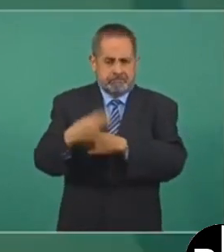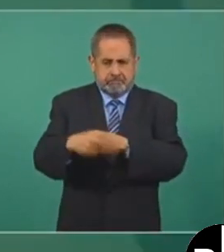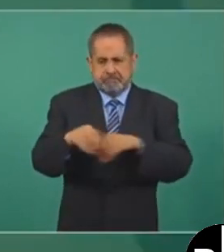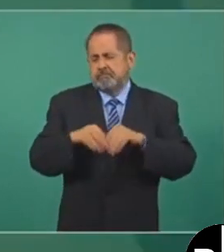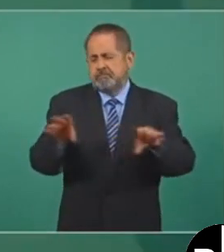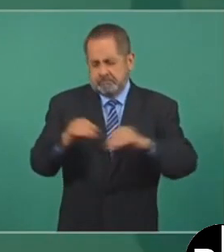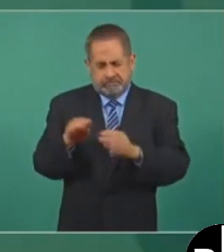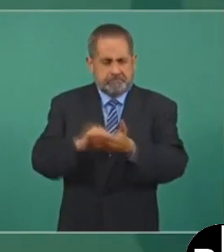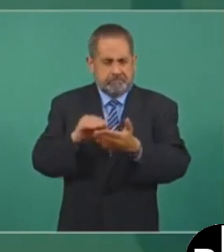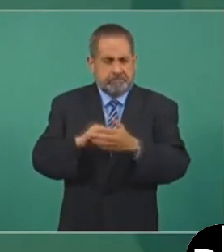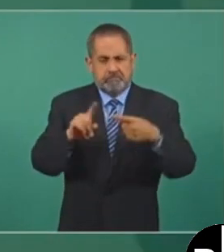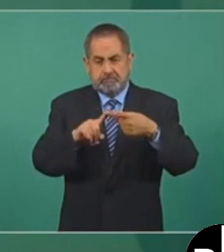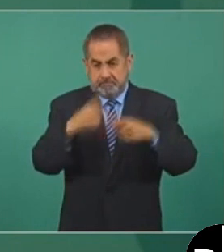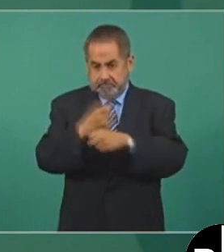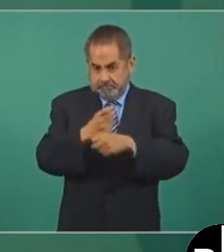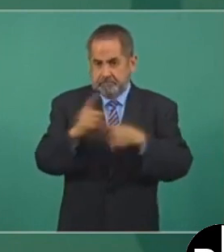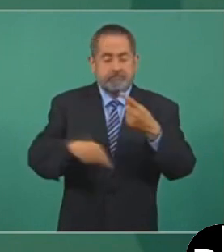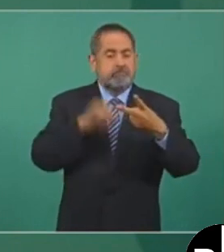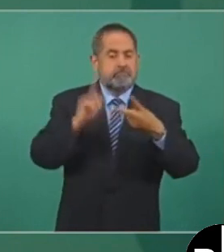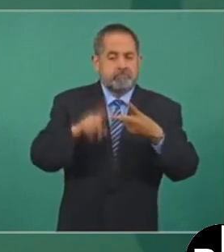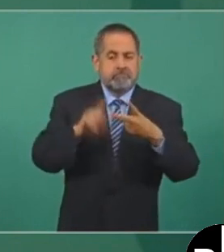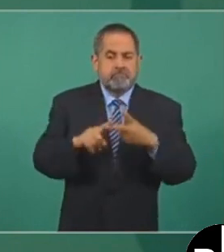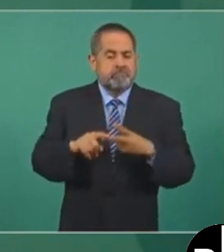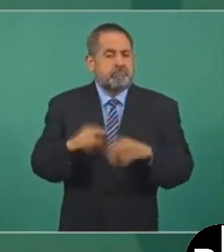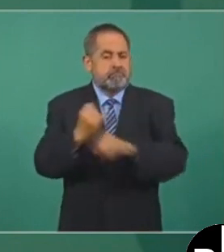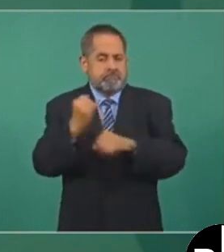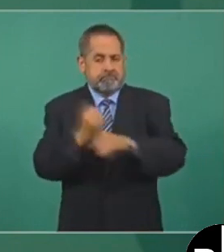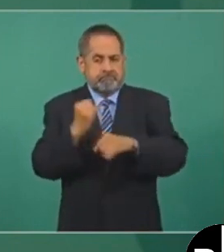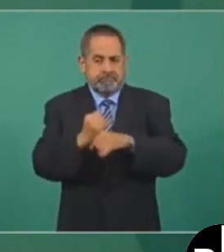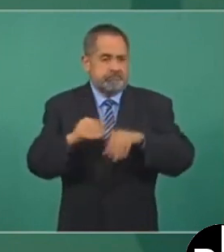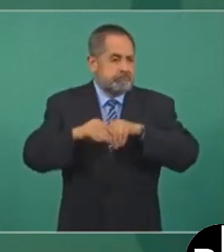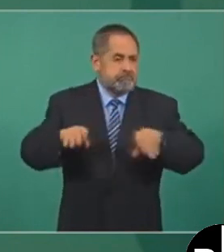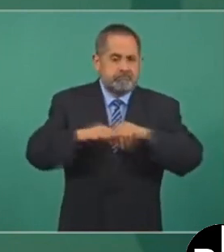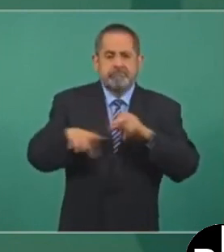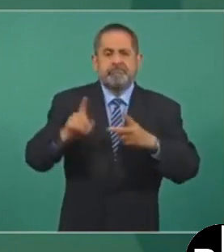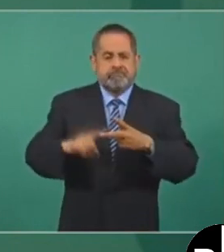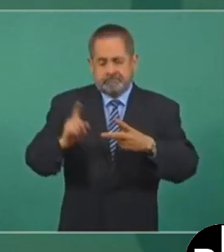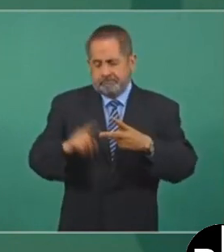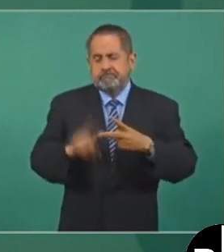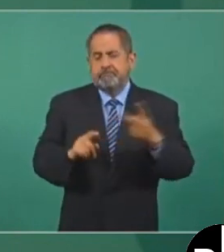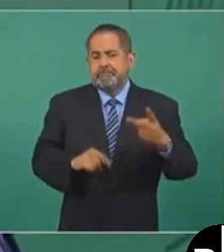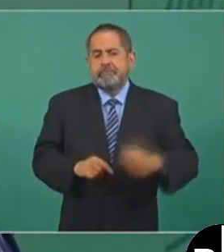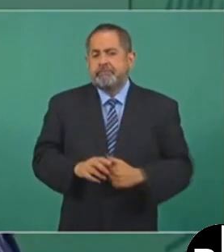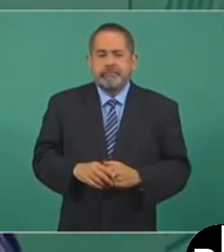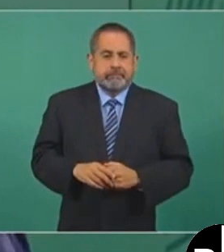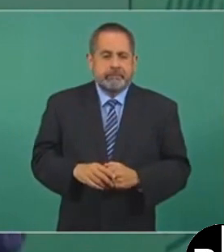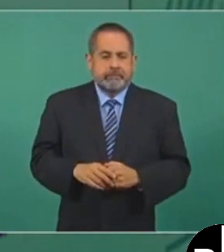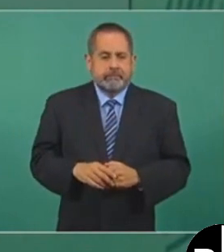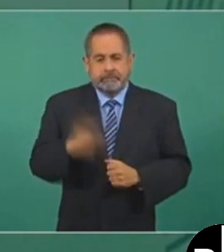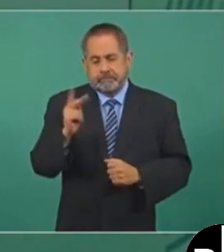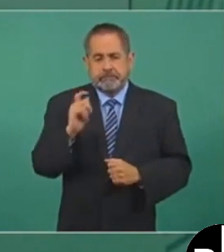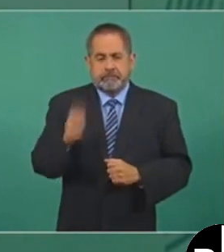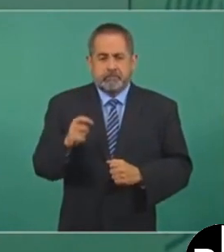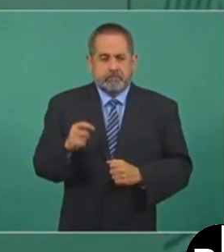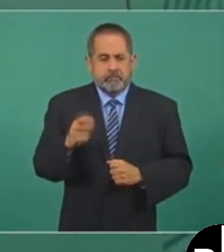y en segundo lugar las redes sociales, pero es